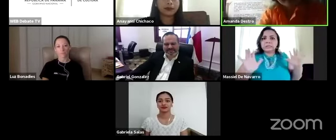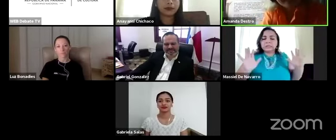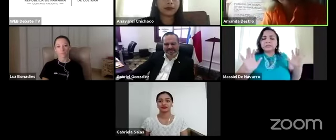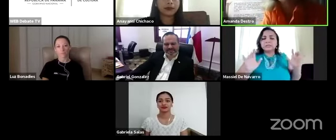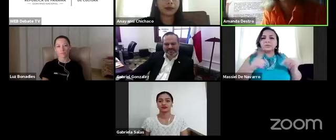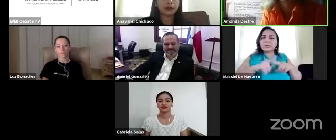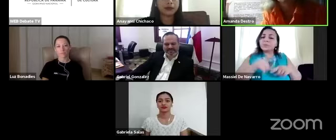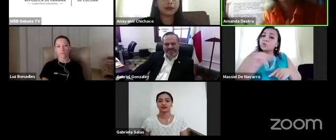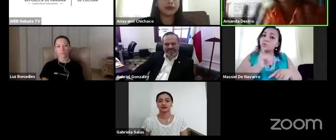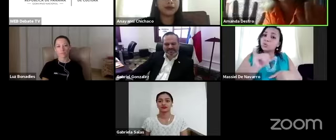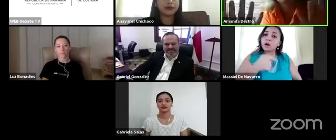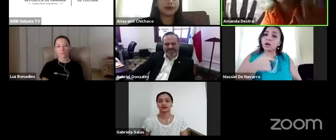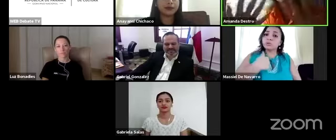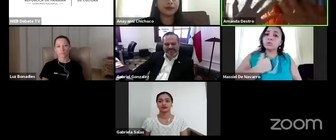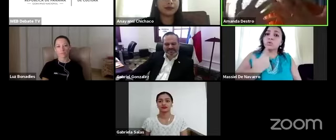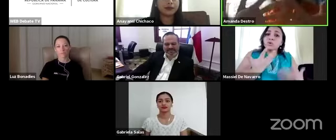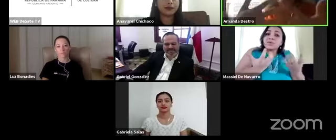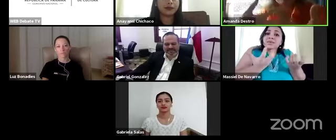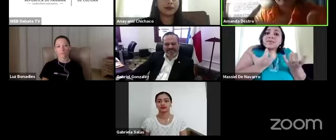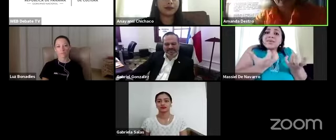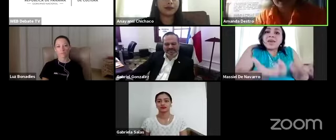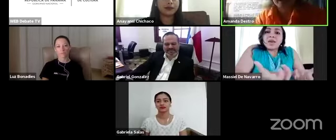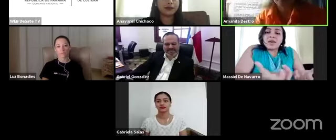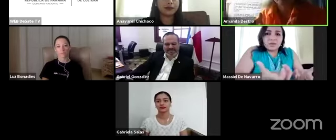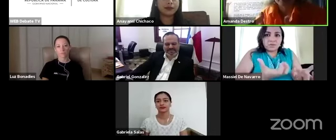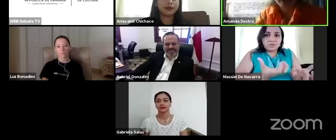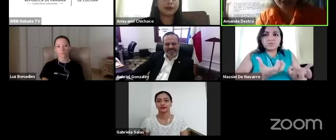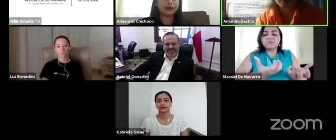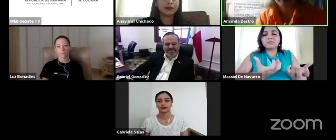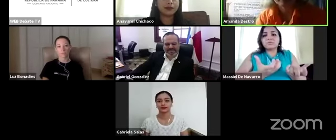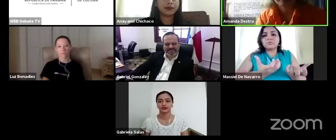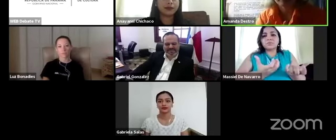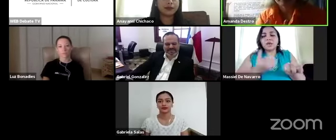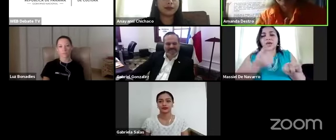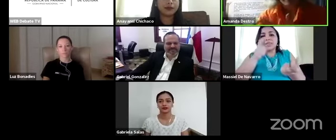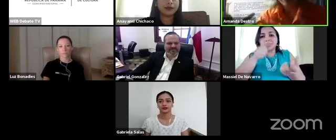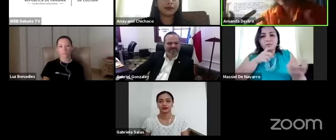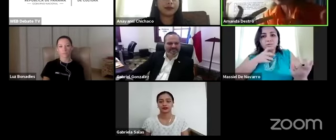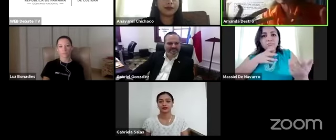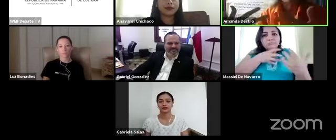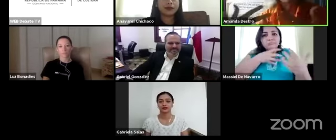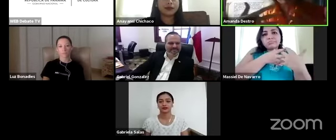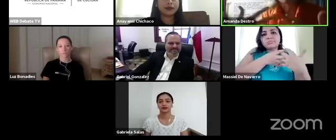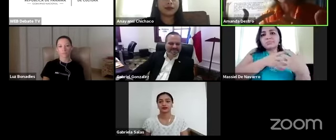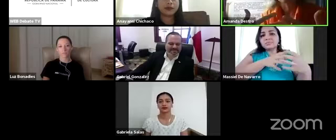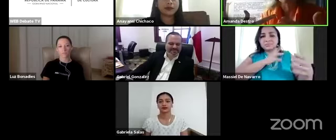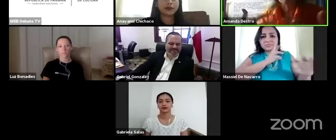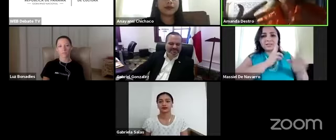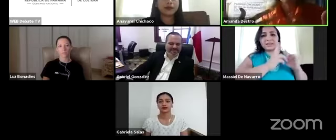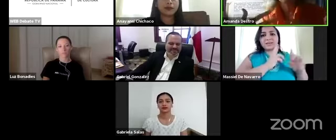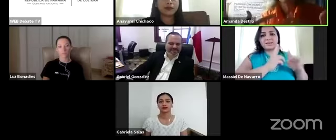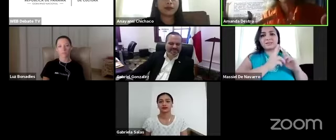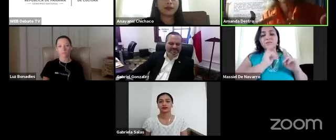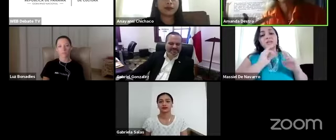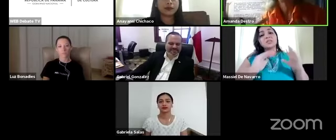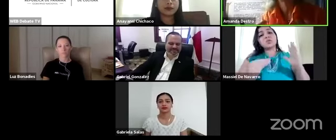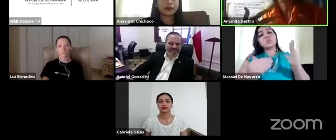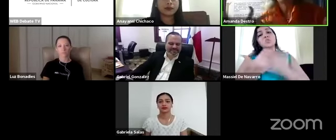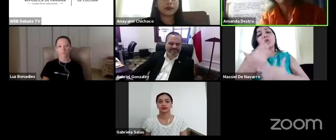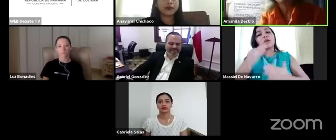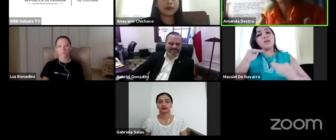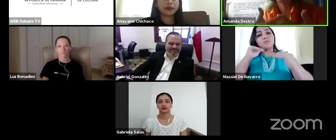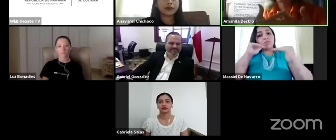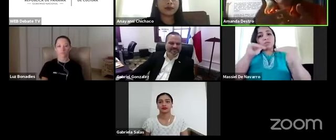necesidad como ser humano de crear relaciones ese es el reto cómo vamos a